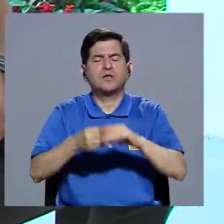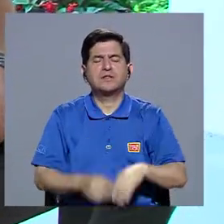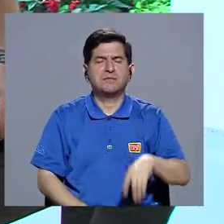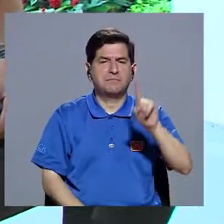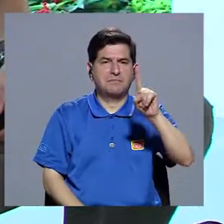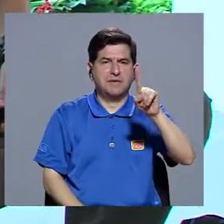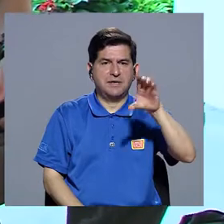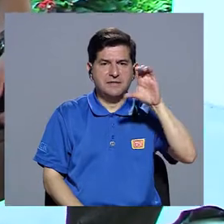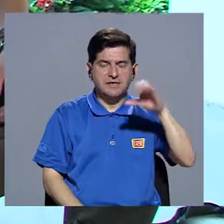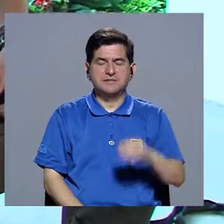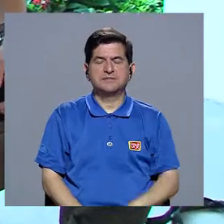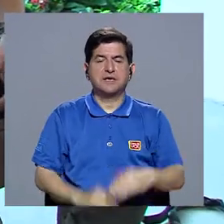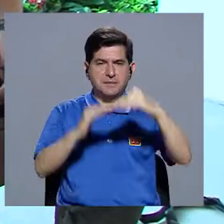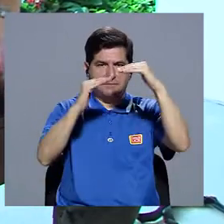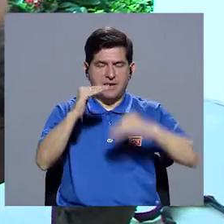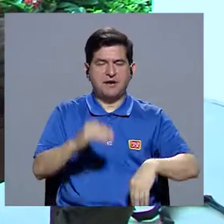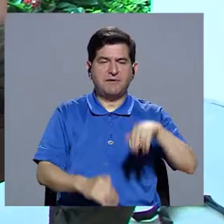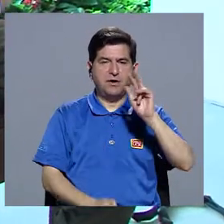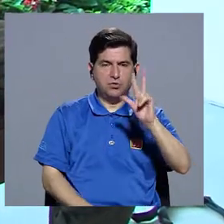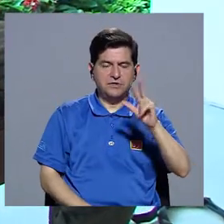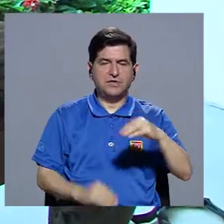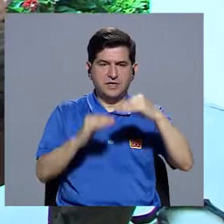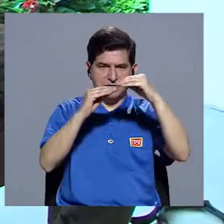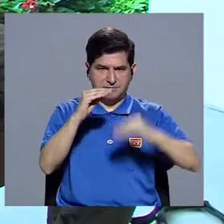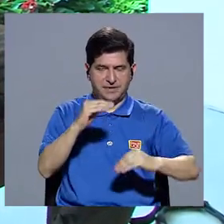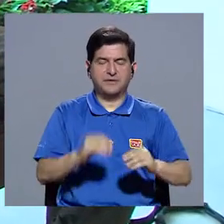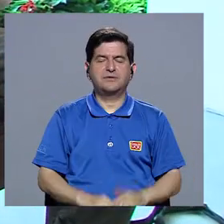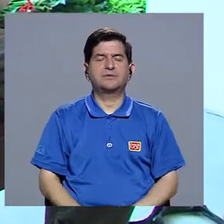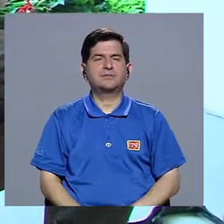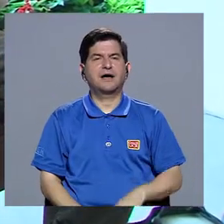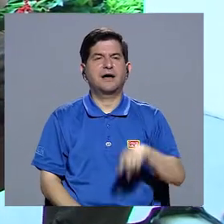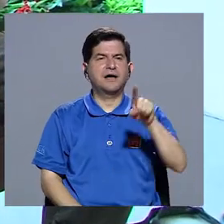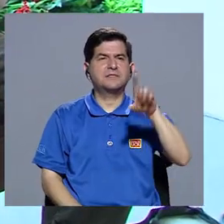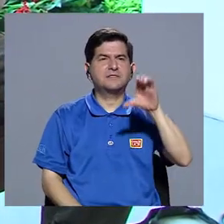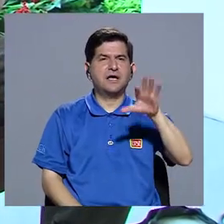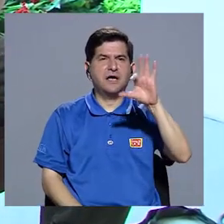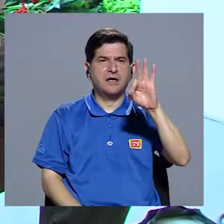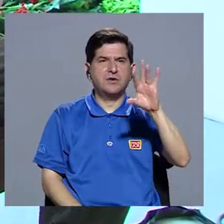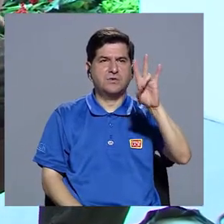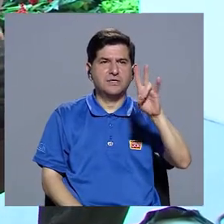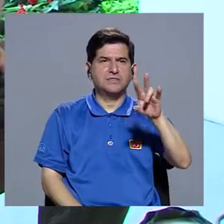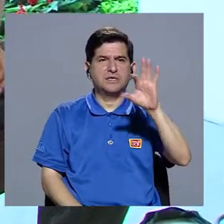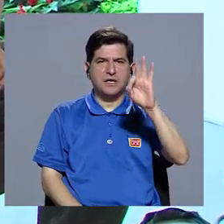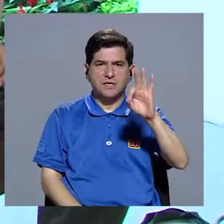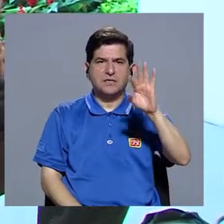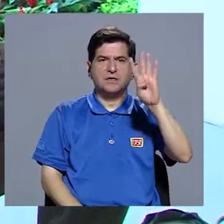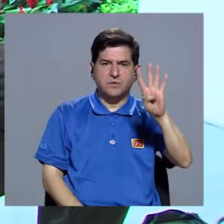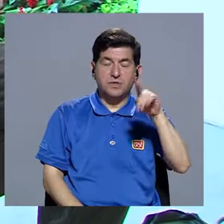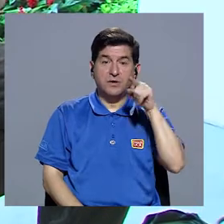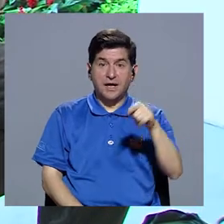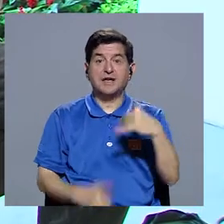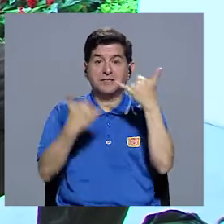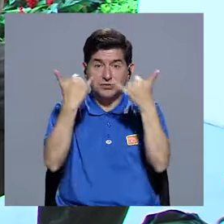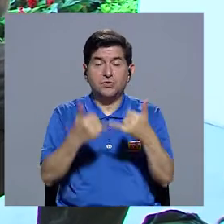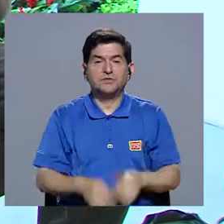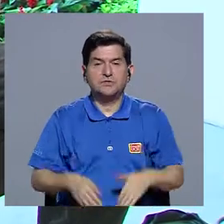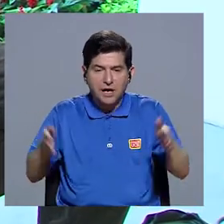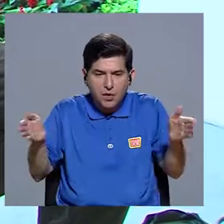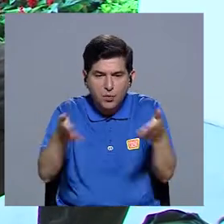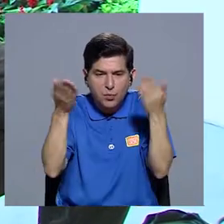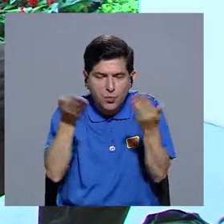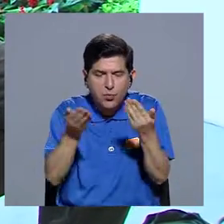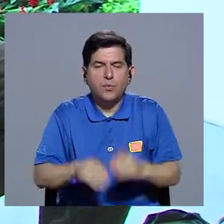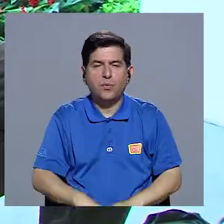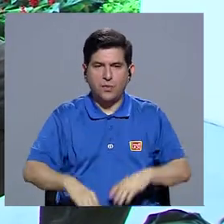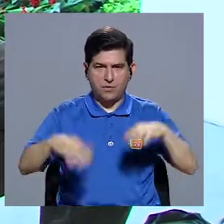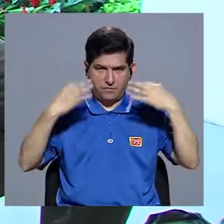100 hacia abajo, de 3 en 3. Entonces, por ejemplo, empieza 100, 97, 94, eso, o ya estamos estimulando la parte de